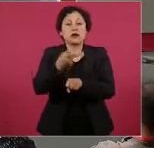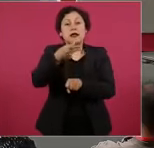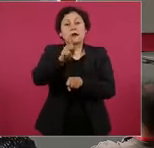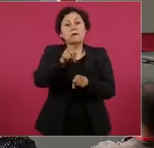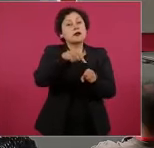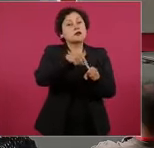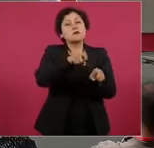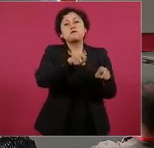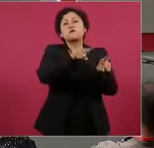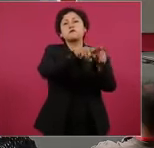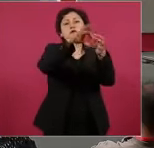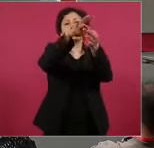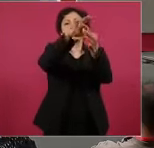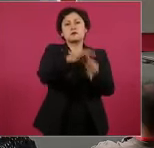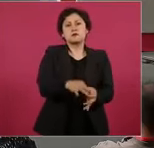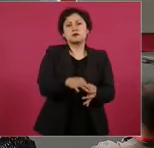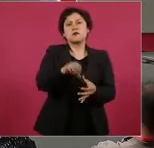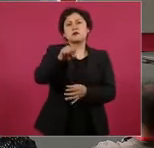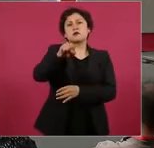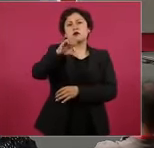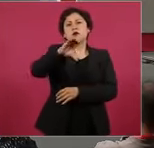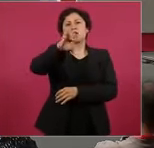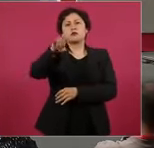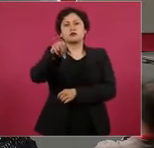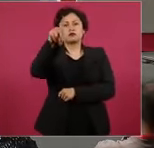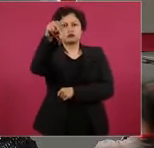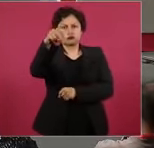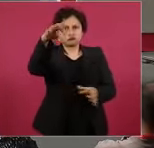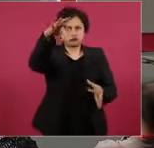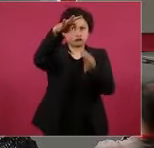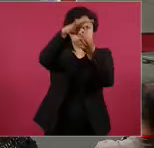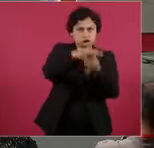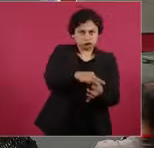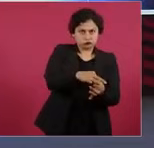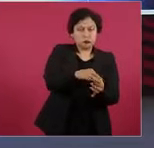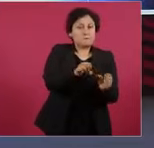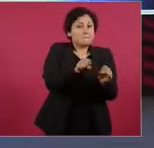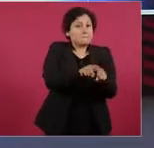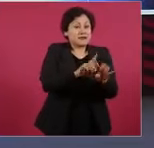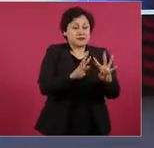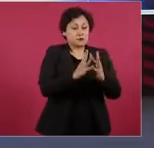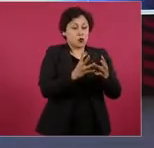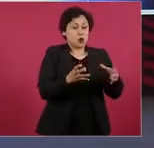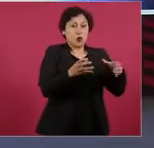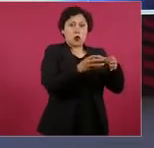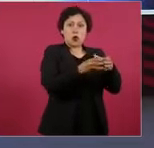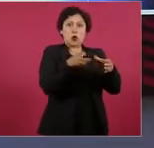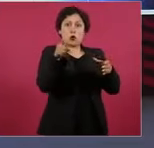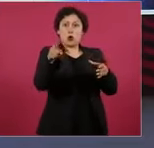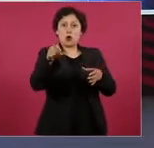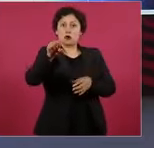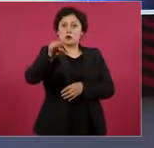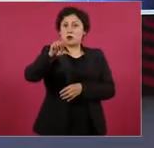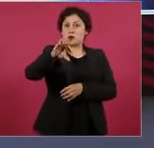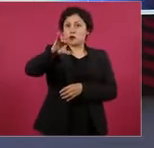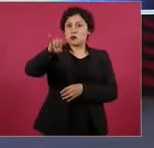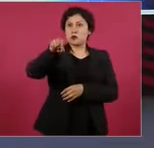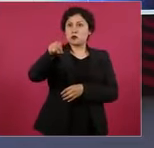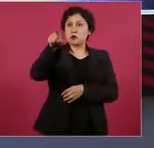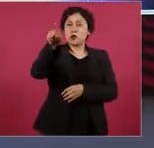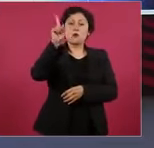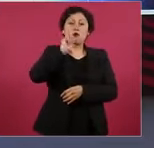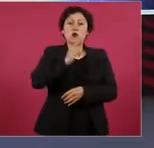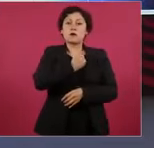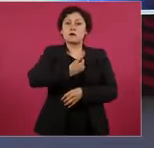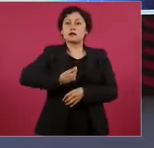Suprema Corte de Justicia. La presidenta de la Suprema Corte, a su vez,